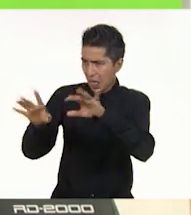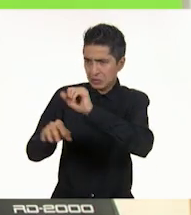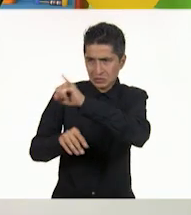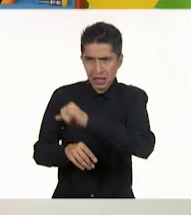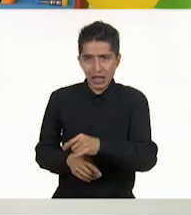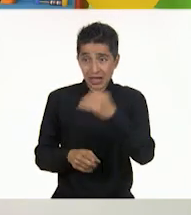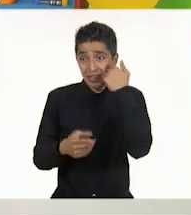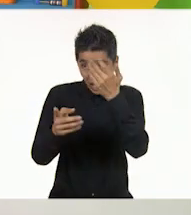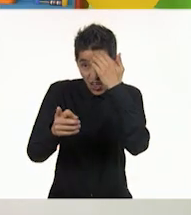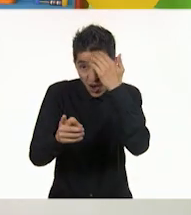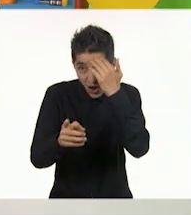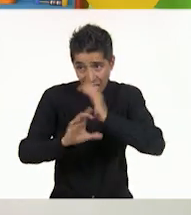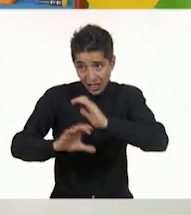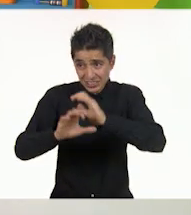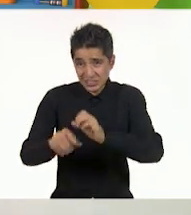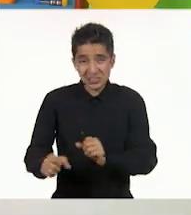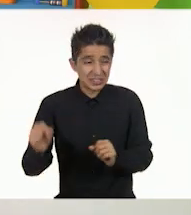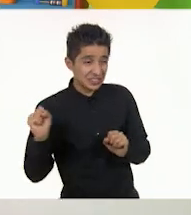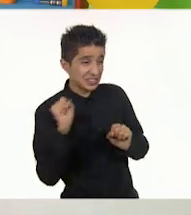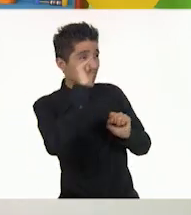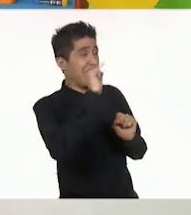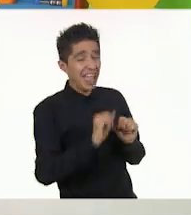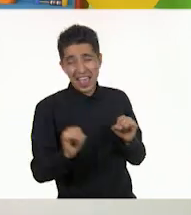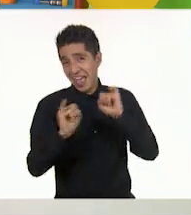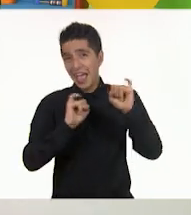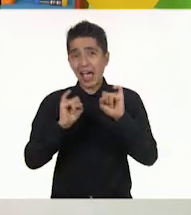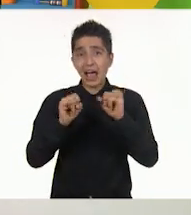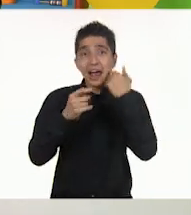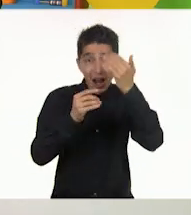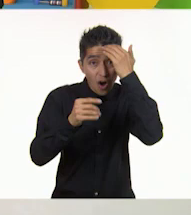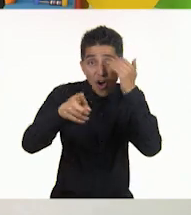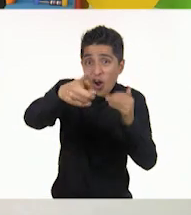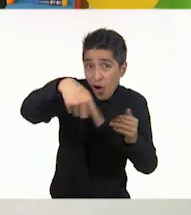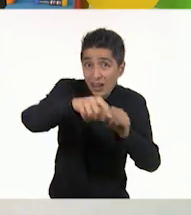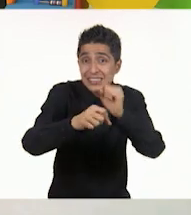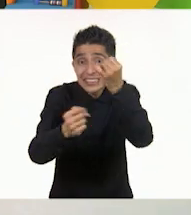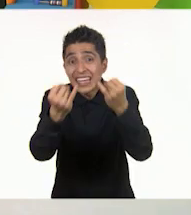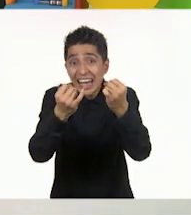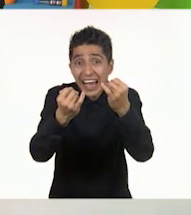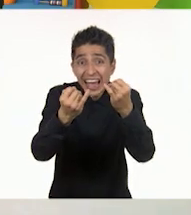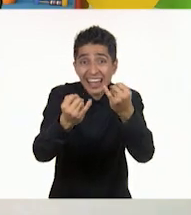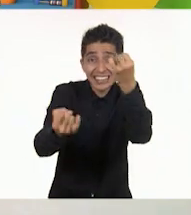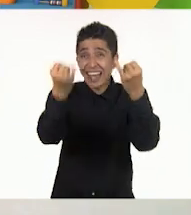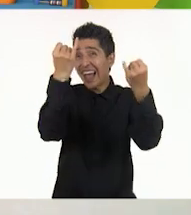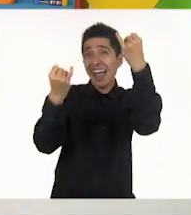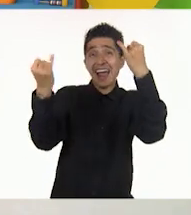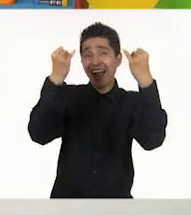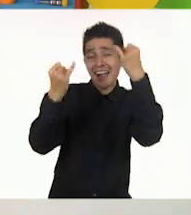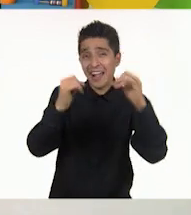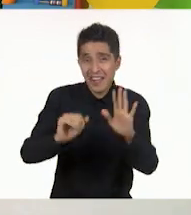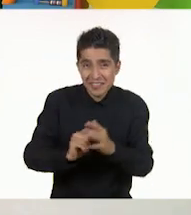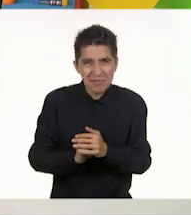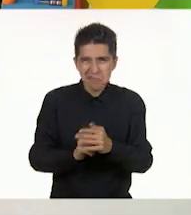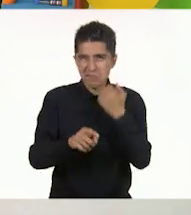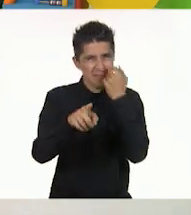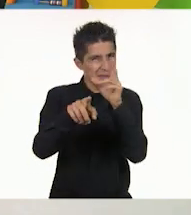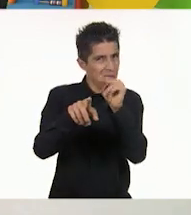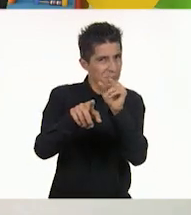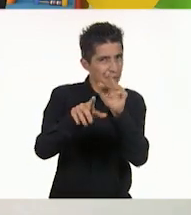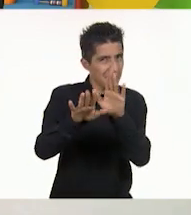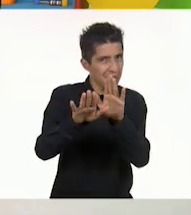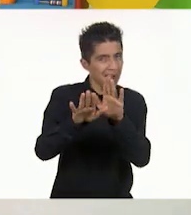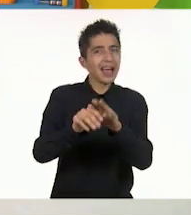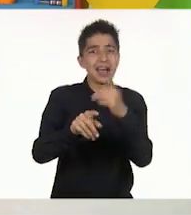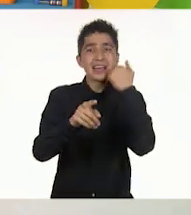¡Sí! ¿Y ustedes en casa? ¿La quieren conocer? ¡Sí! Ay, se me hace que ni quieren. A ver,